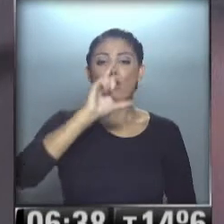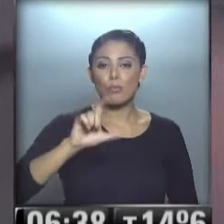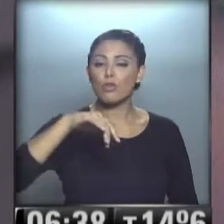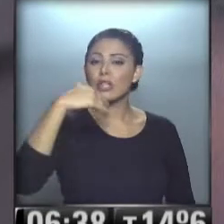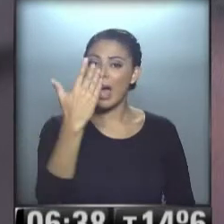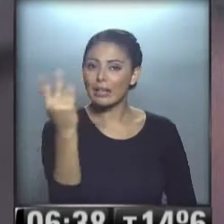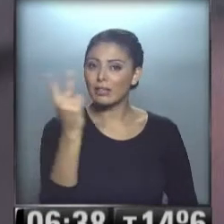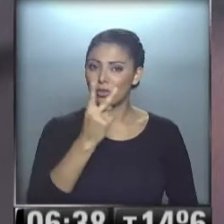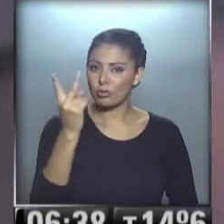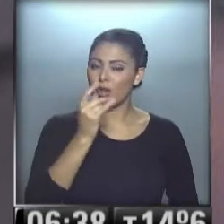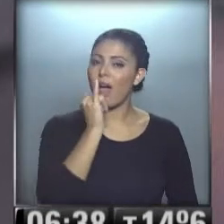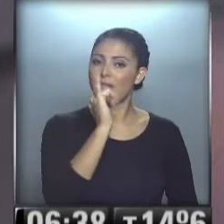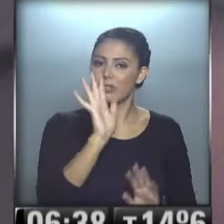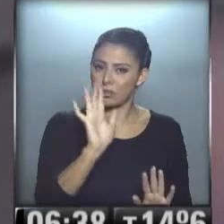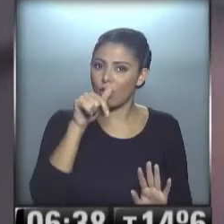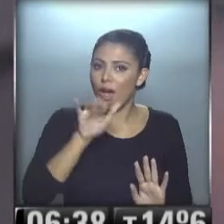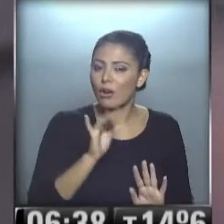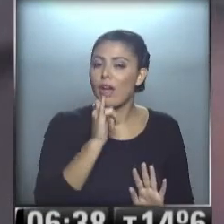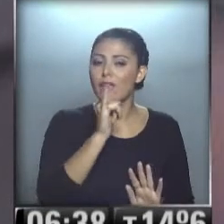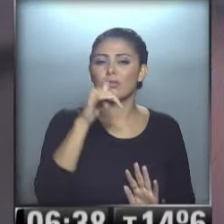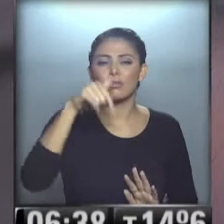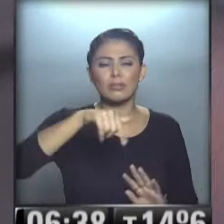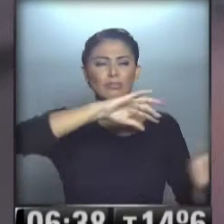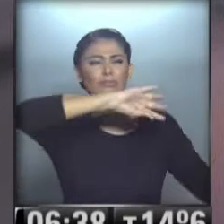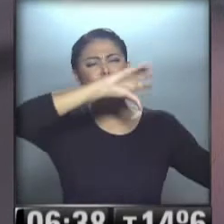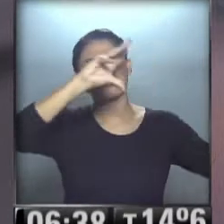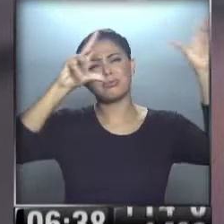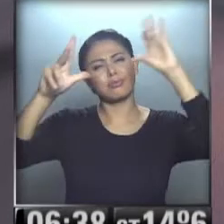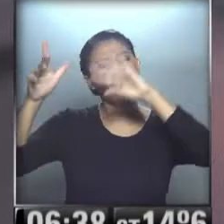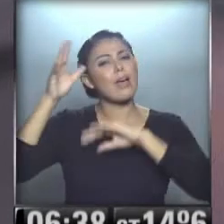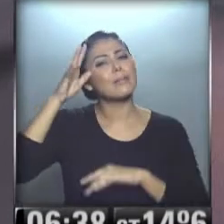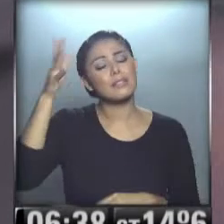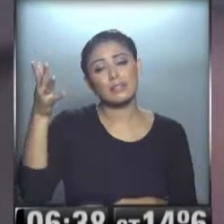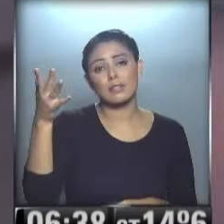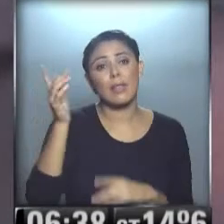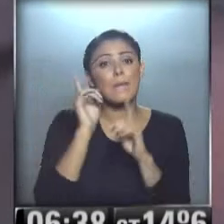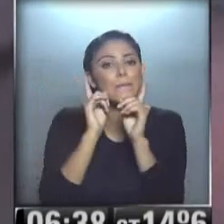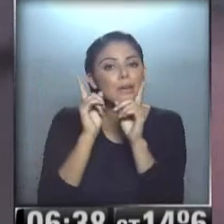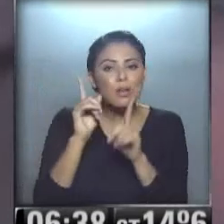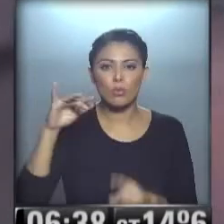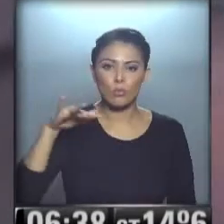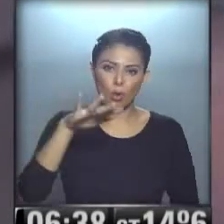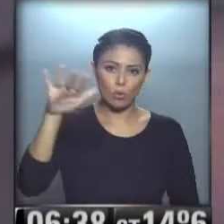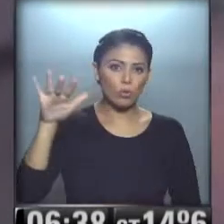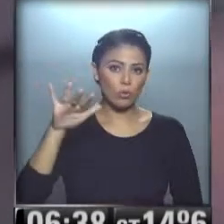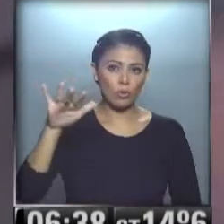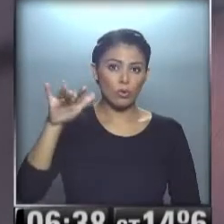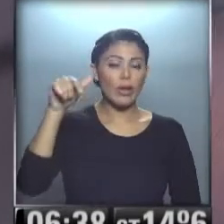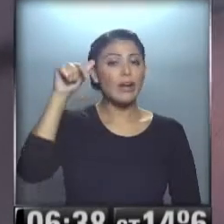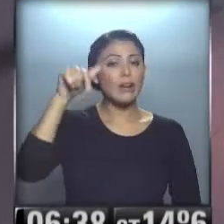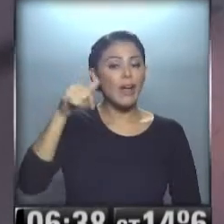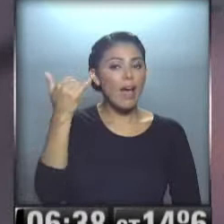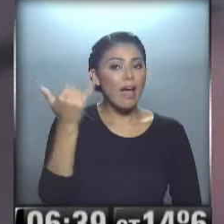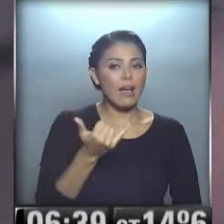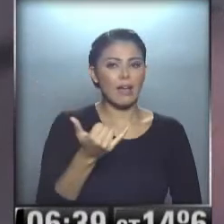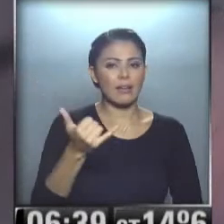...ya les cuento, mucha, pero mucha es... ...la nubosidad presente... ...porque allí termina de pasar... ...está terminando de